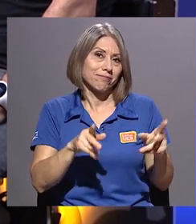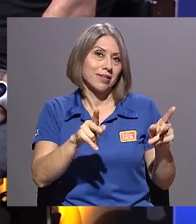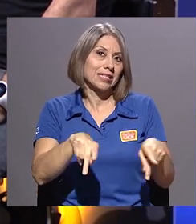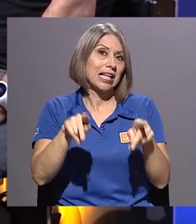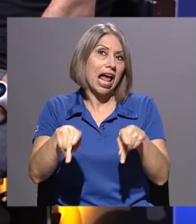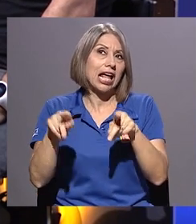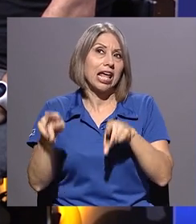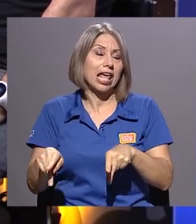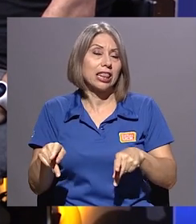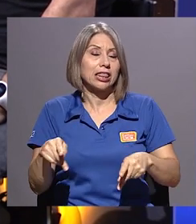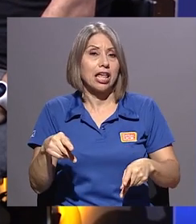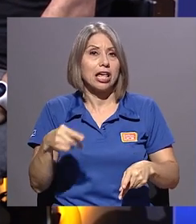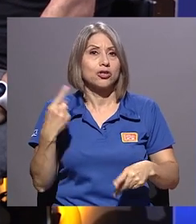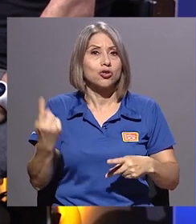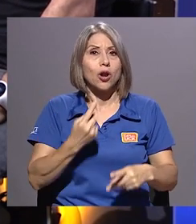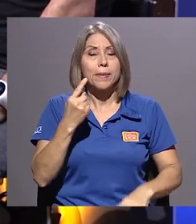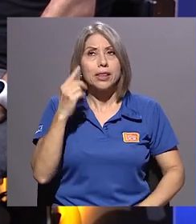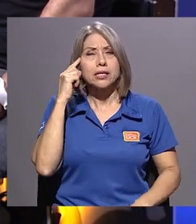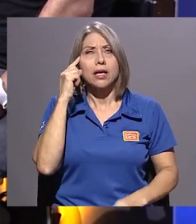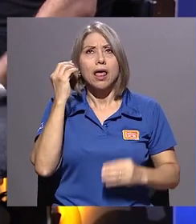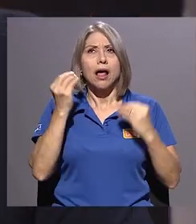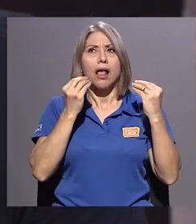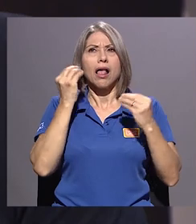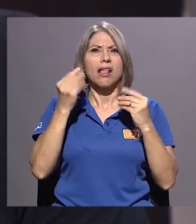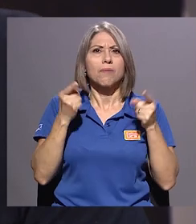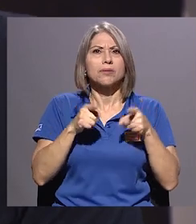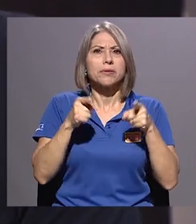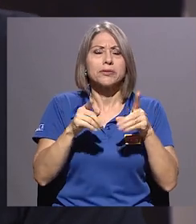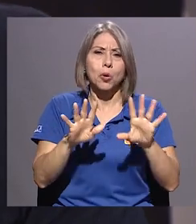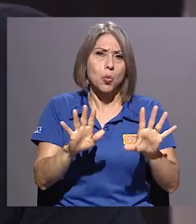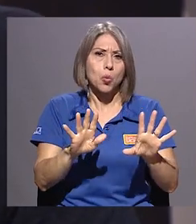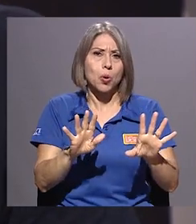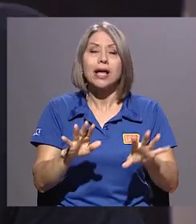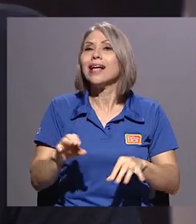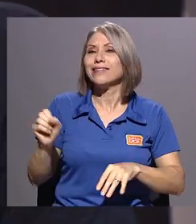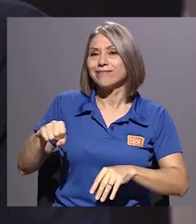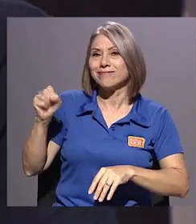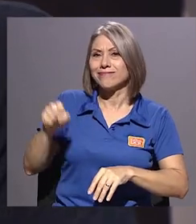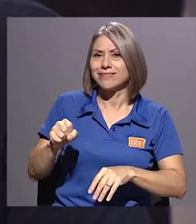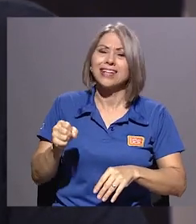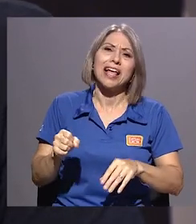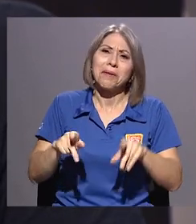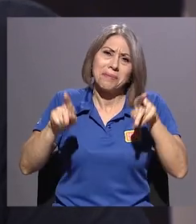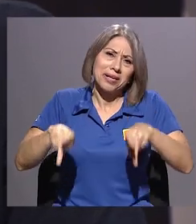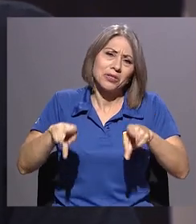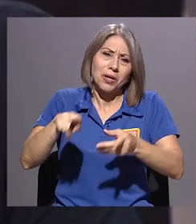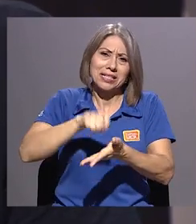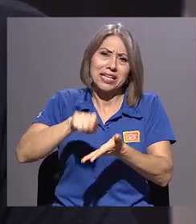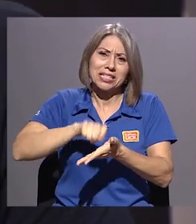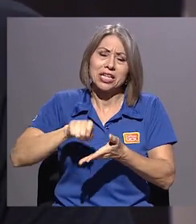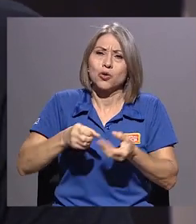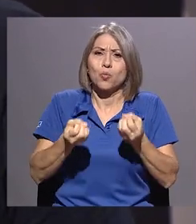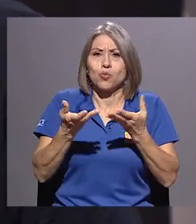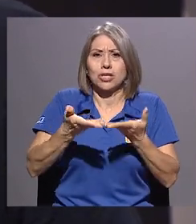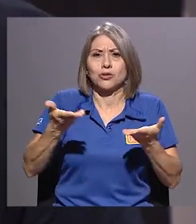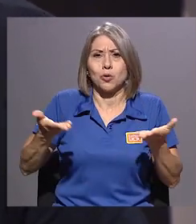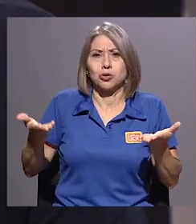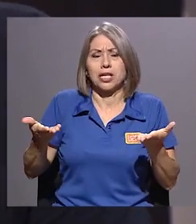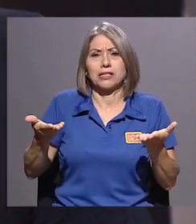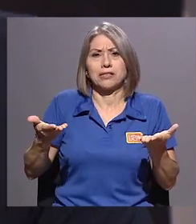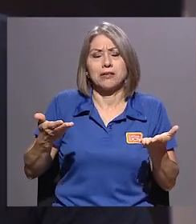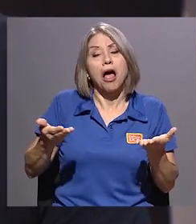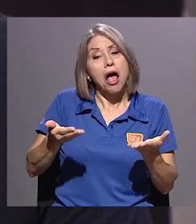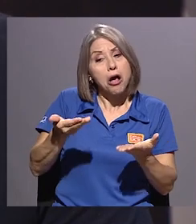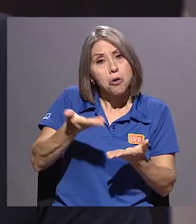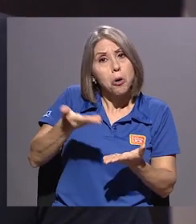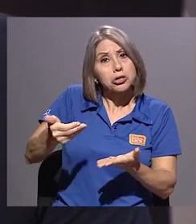como en esa nebulosa. No, sin duda. Han escrito, o sea, muchas cosas, algunas cosas que me ayudan a mí a mejorar el espectáculo también.